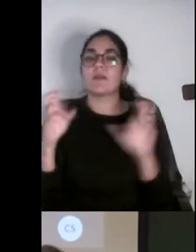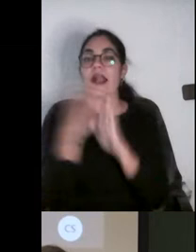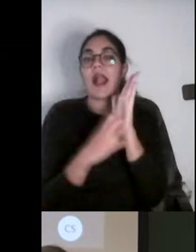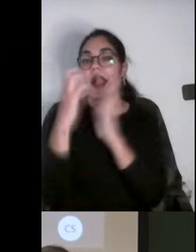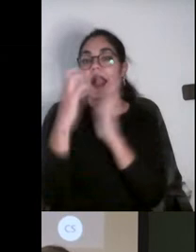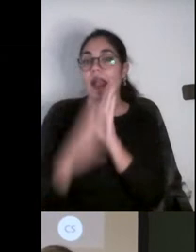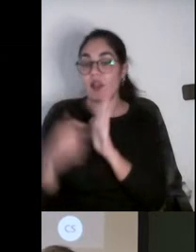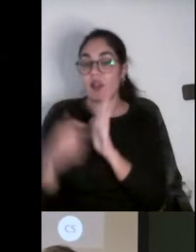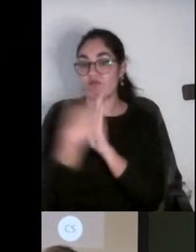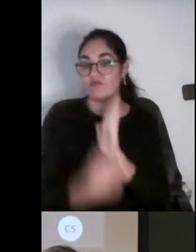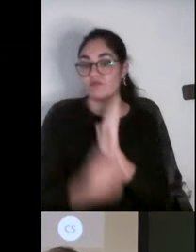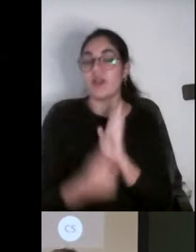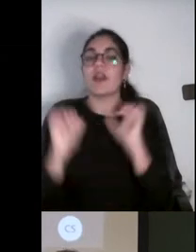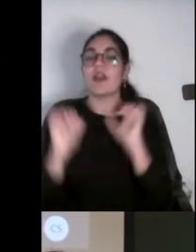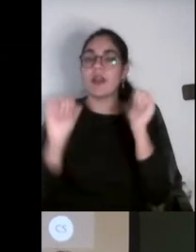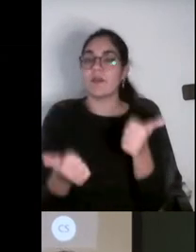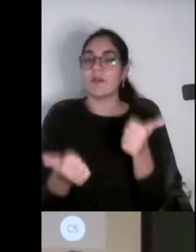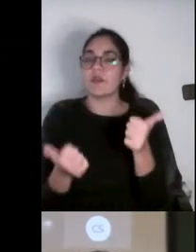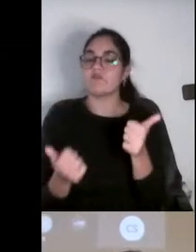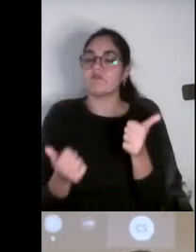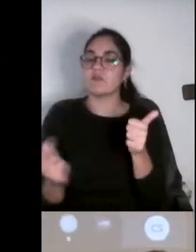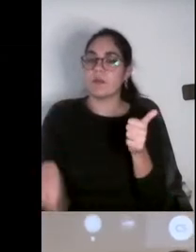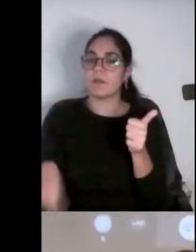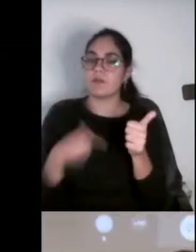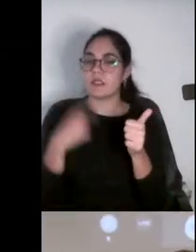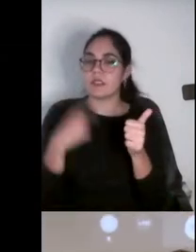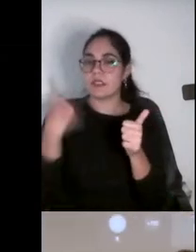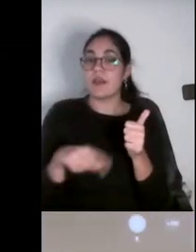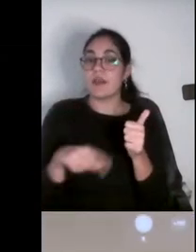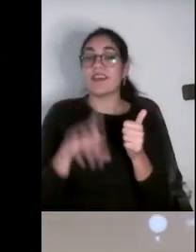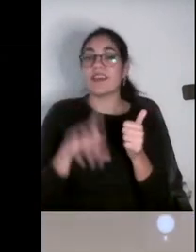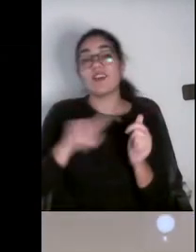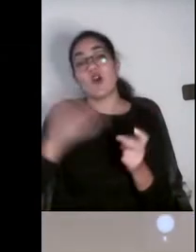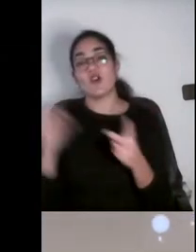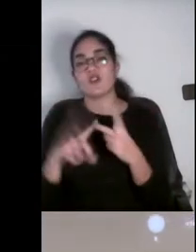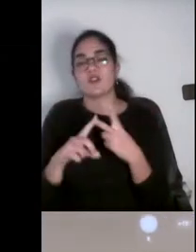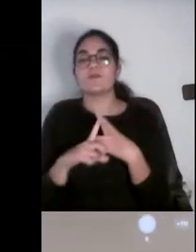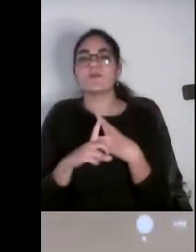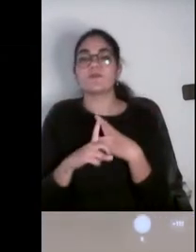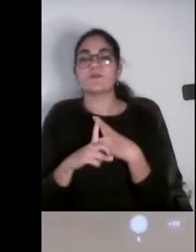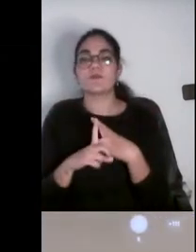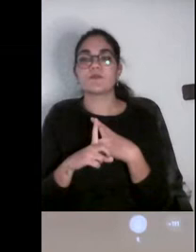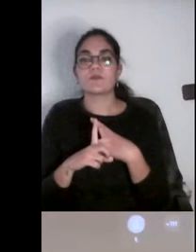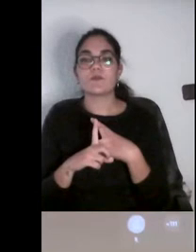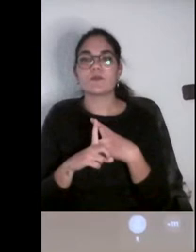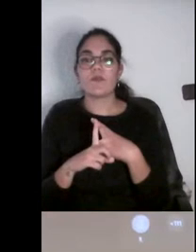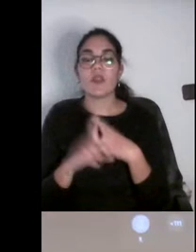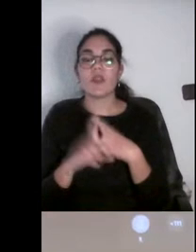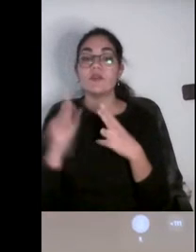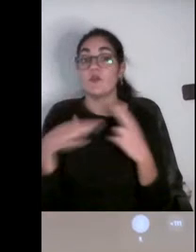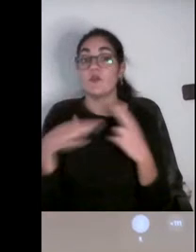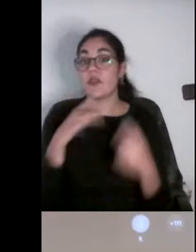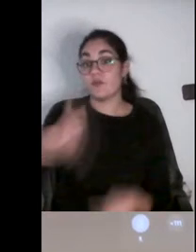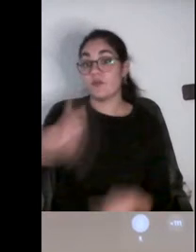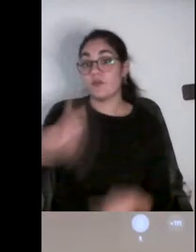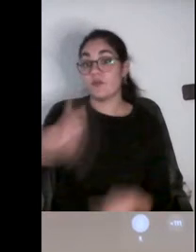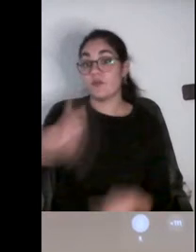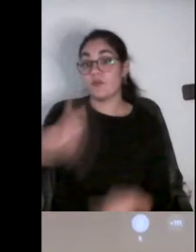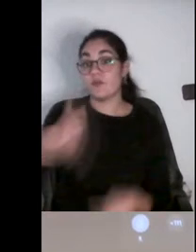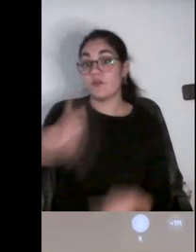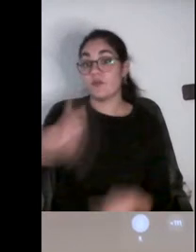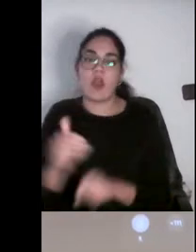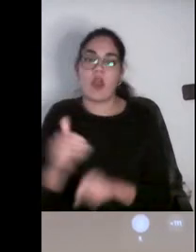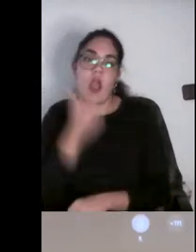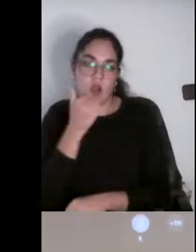difusiones en abierto. Y la otra iniciativa que probablemente os va a influir directa o indirectamente como docentes es la